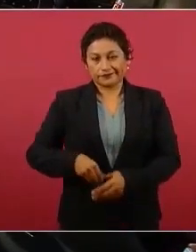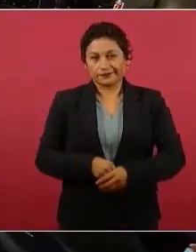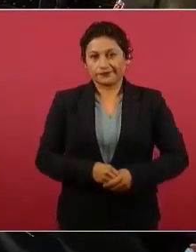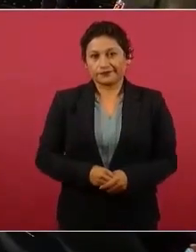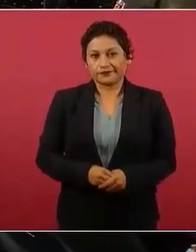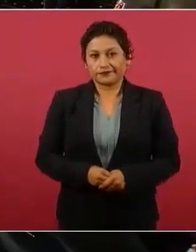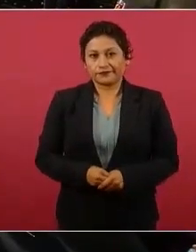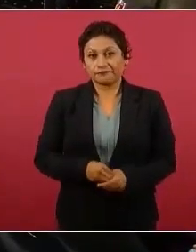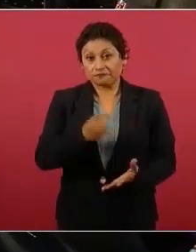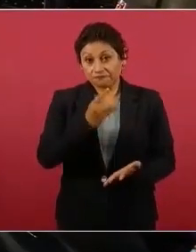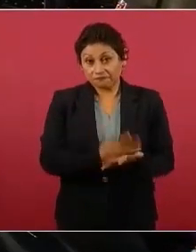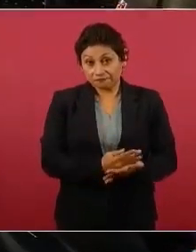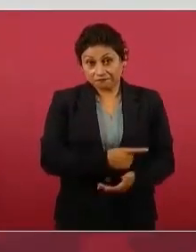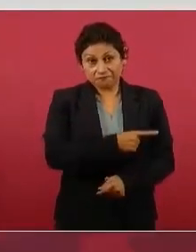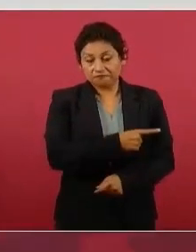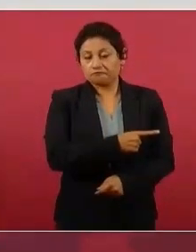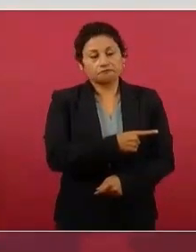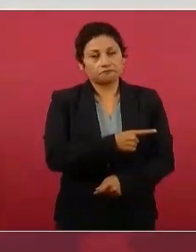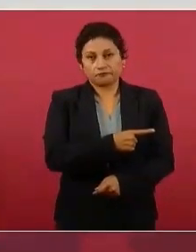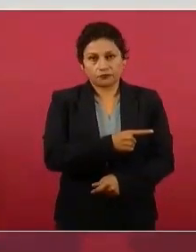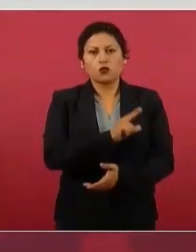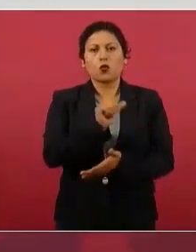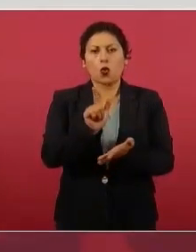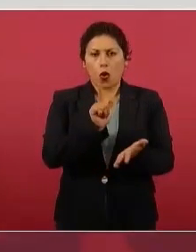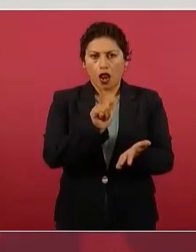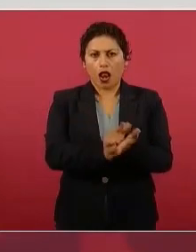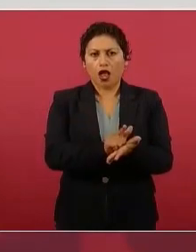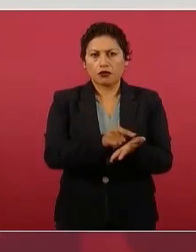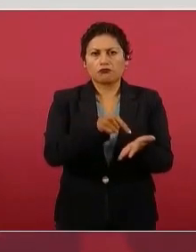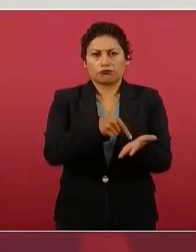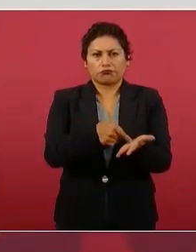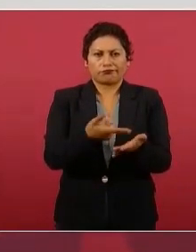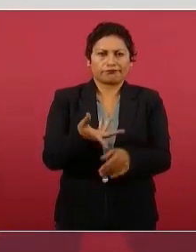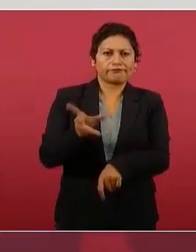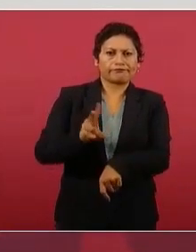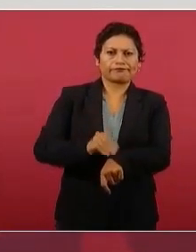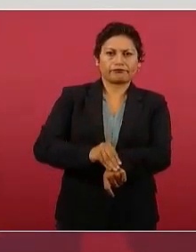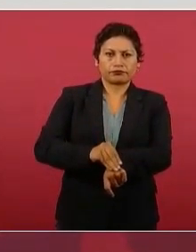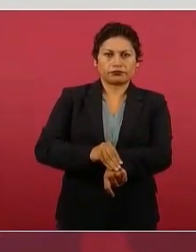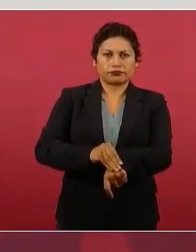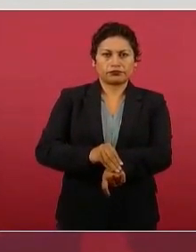La ley lo permitía. Era legal.